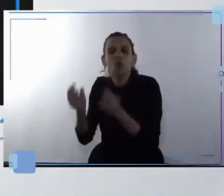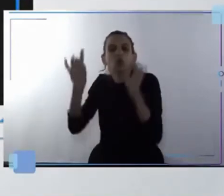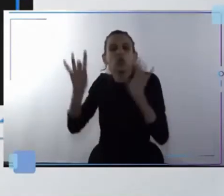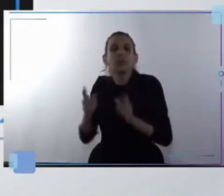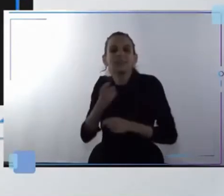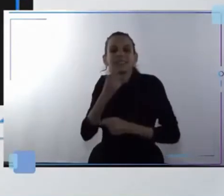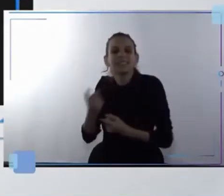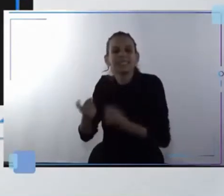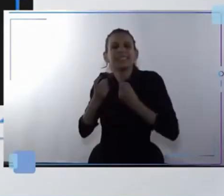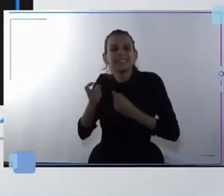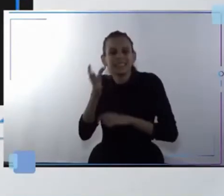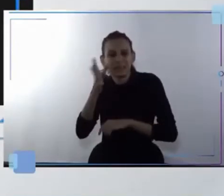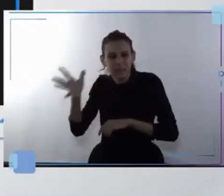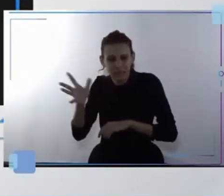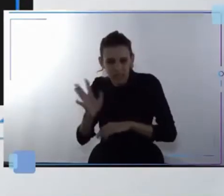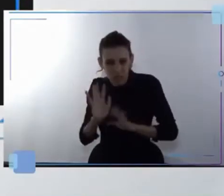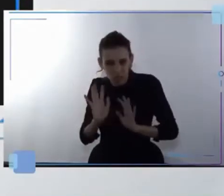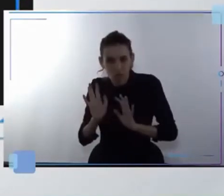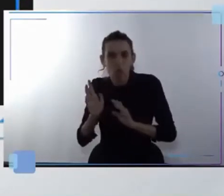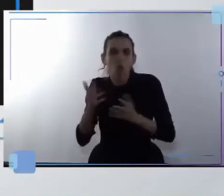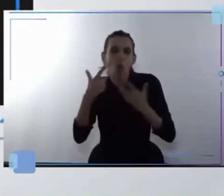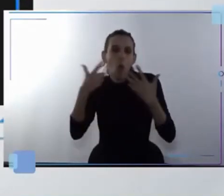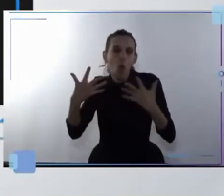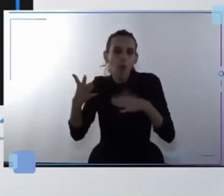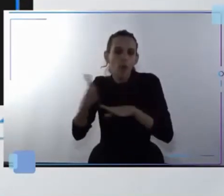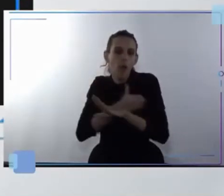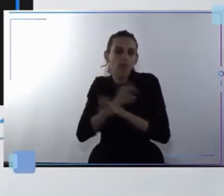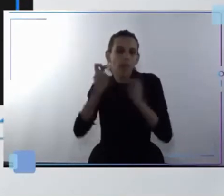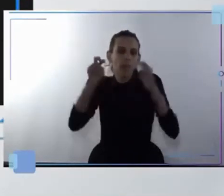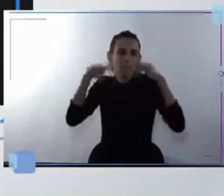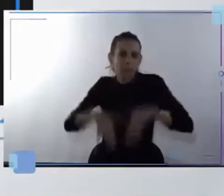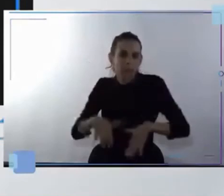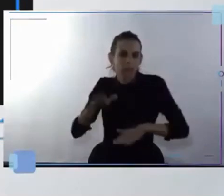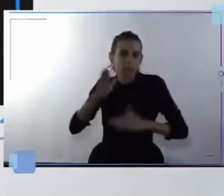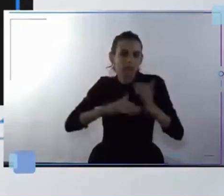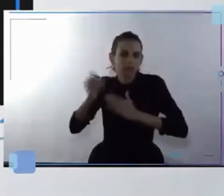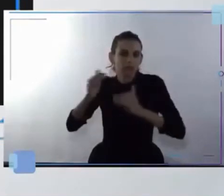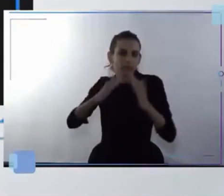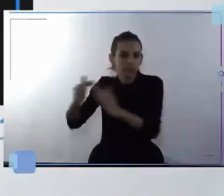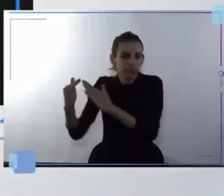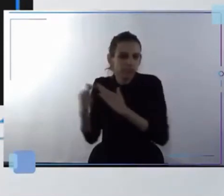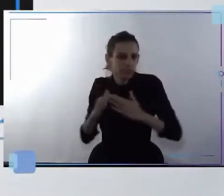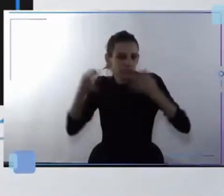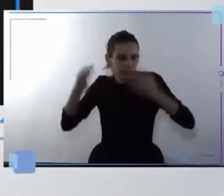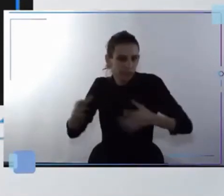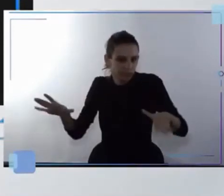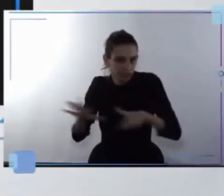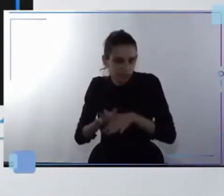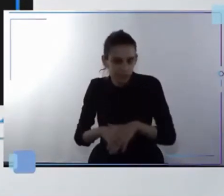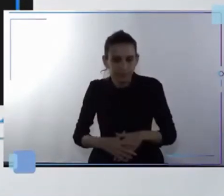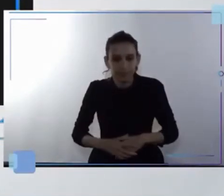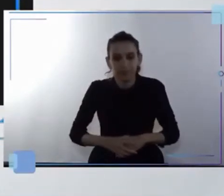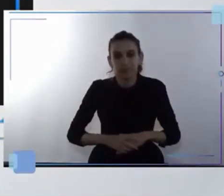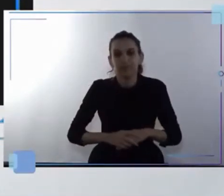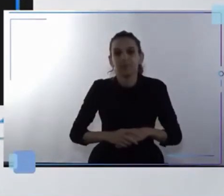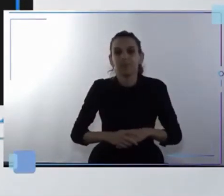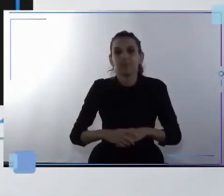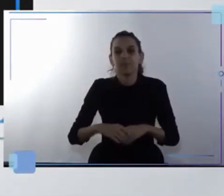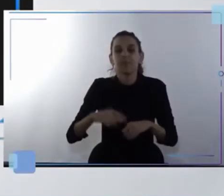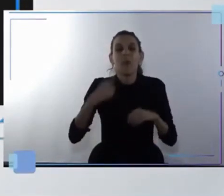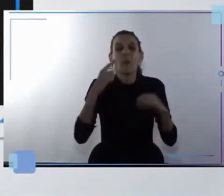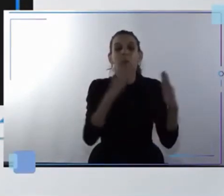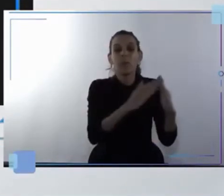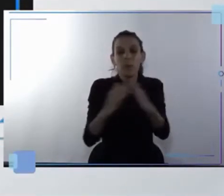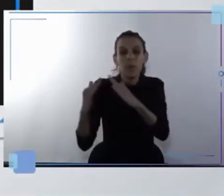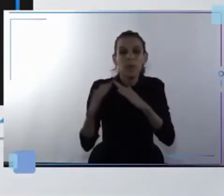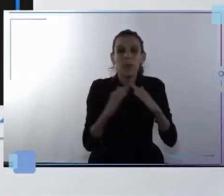planificación infraestructura equipamientos y servicios urbanos una vivienda adecuada y